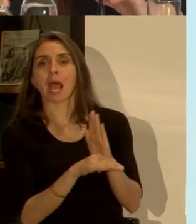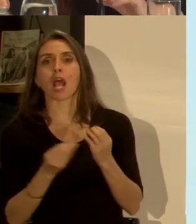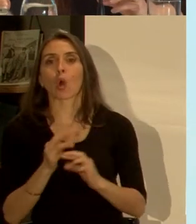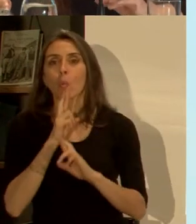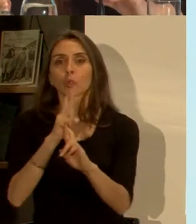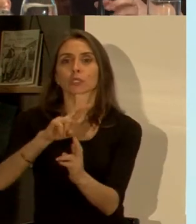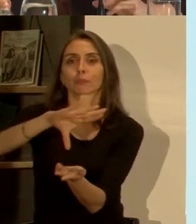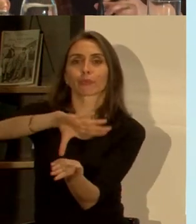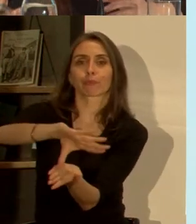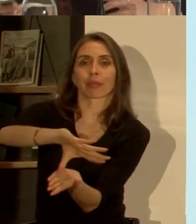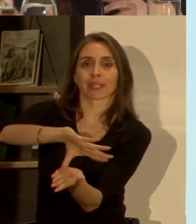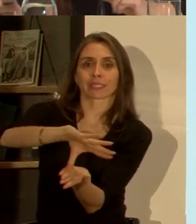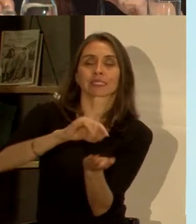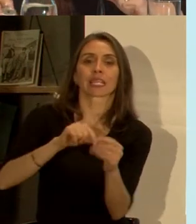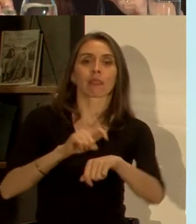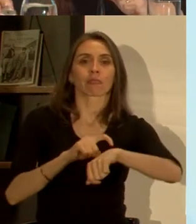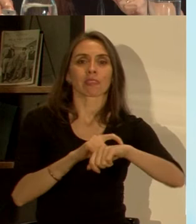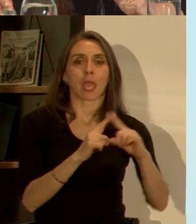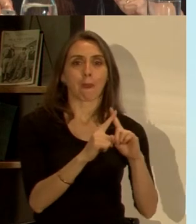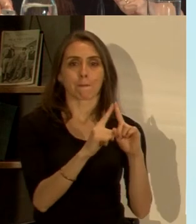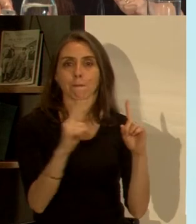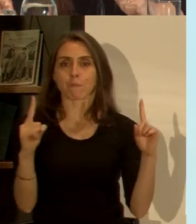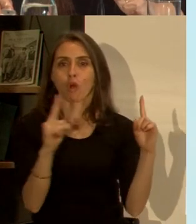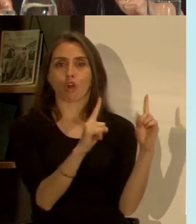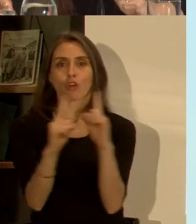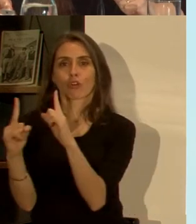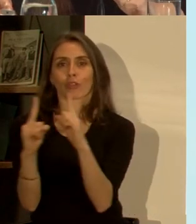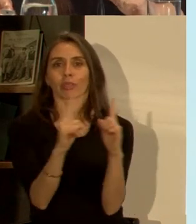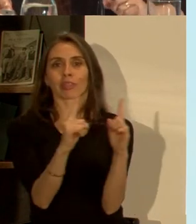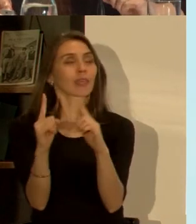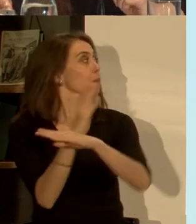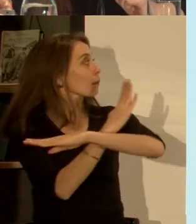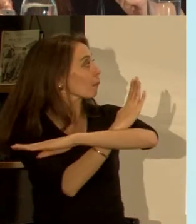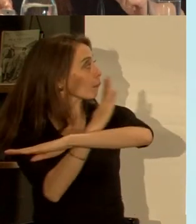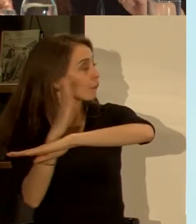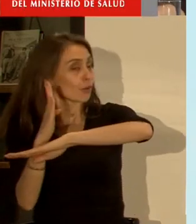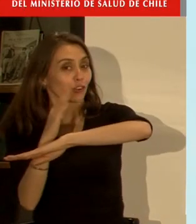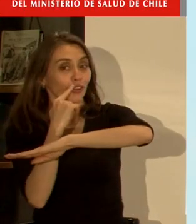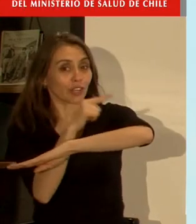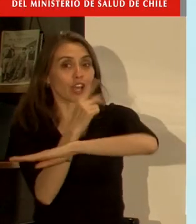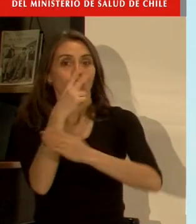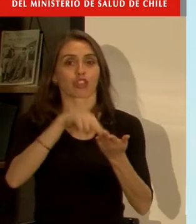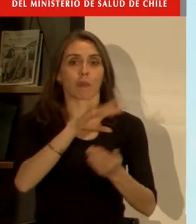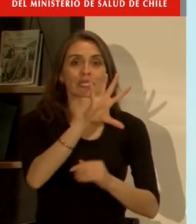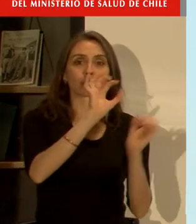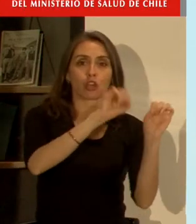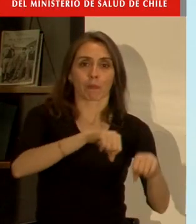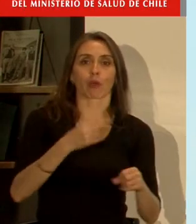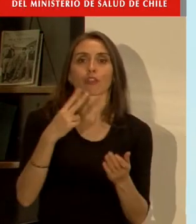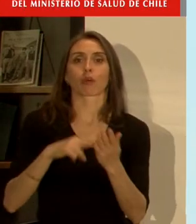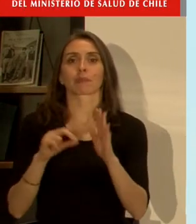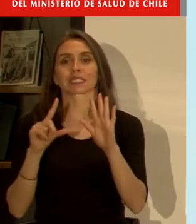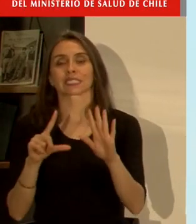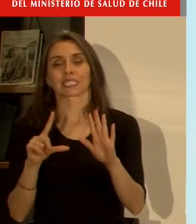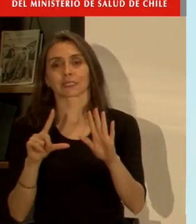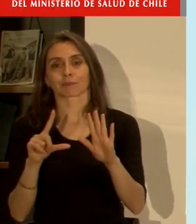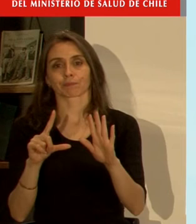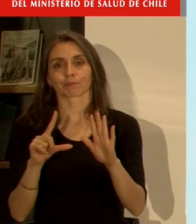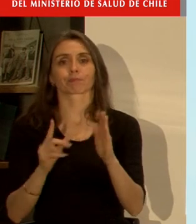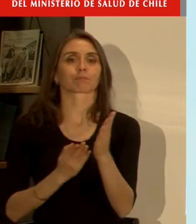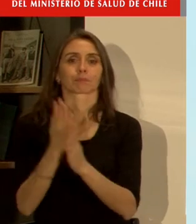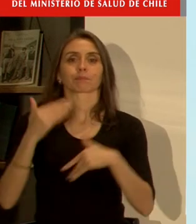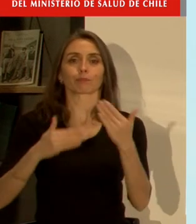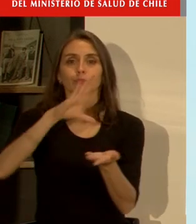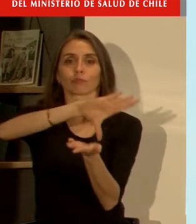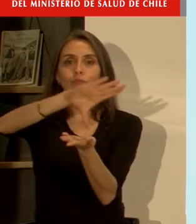básicamente esta es como la línea de tiempo del reglamento en el año 2005 se aprueba en el año 2007 recién entra en